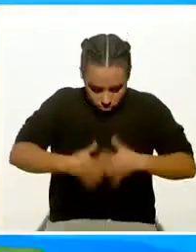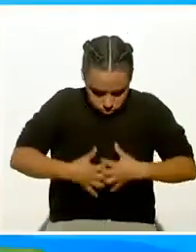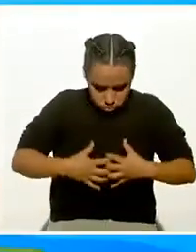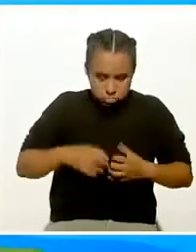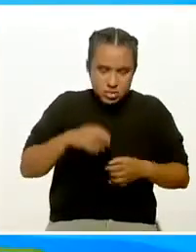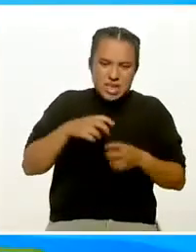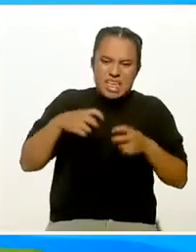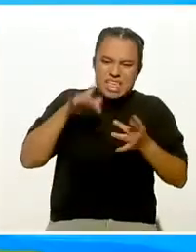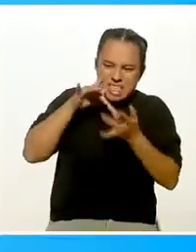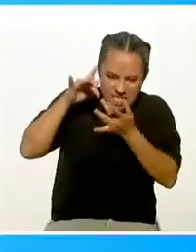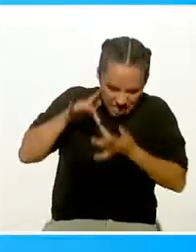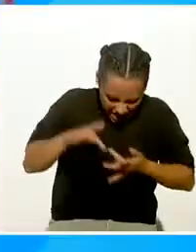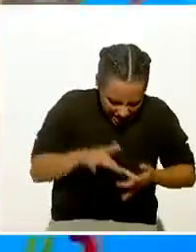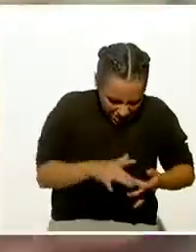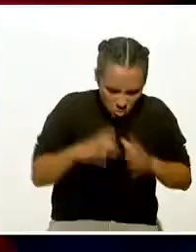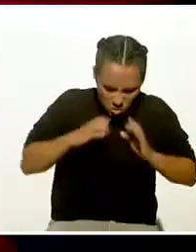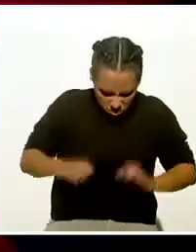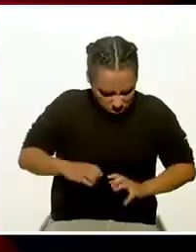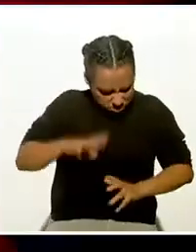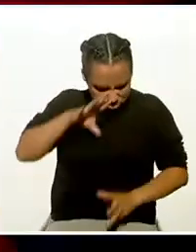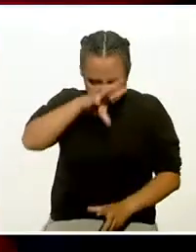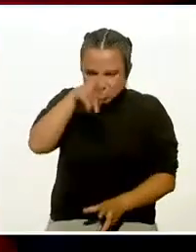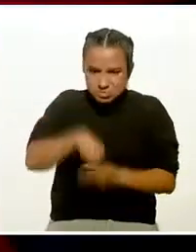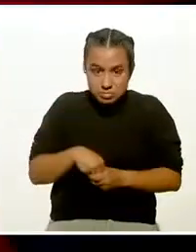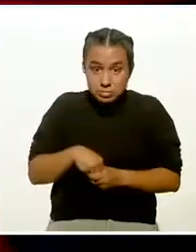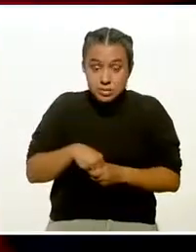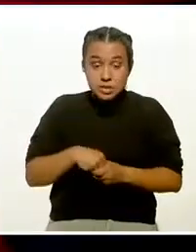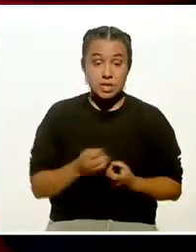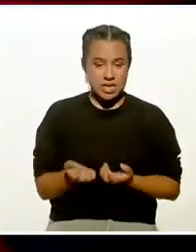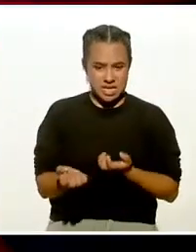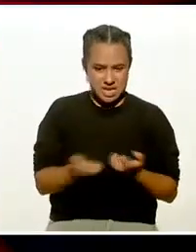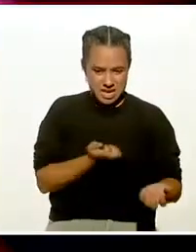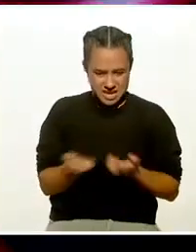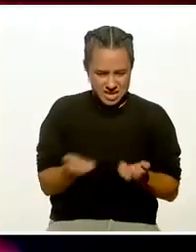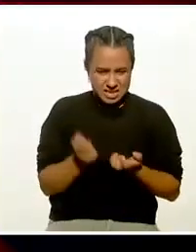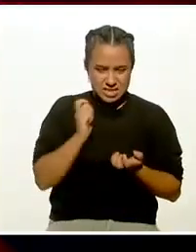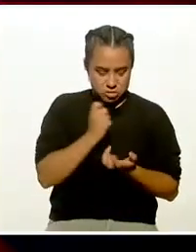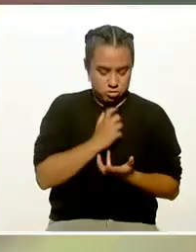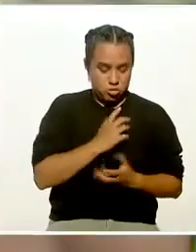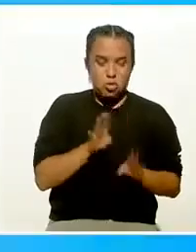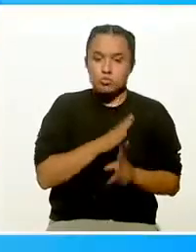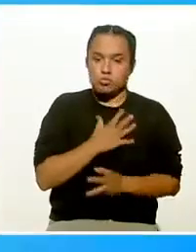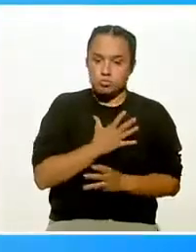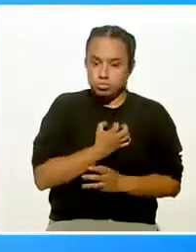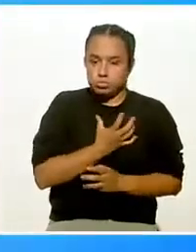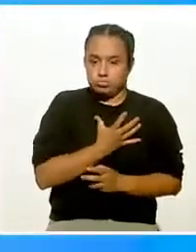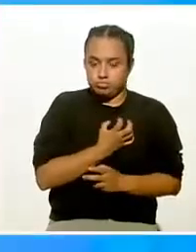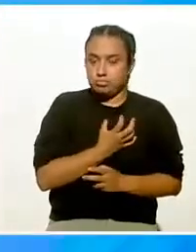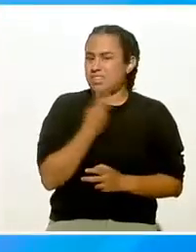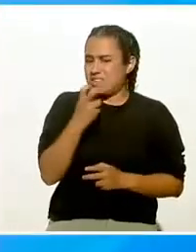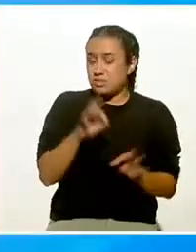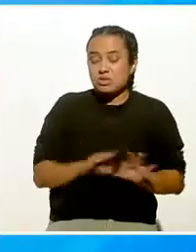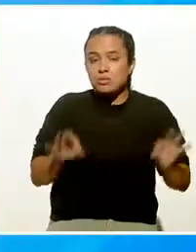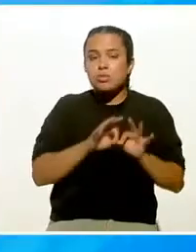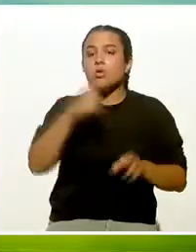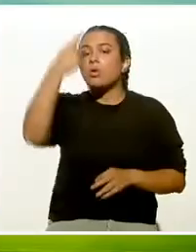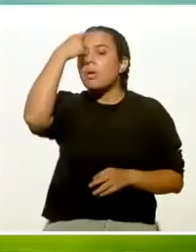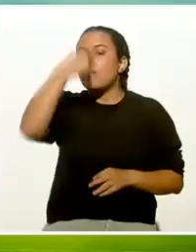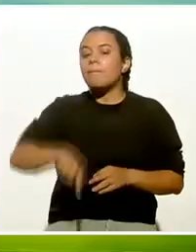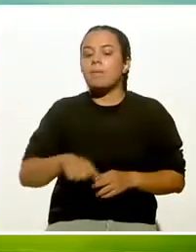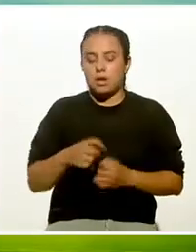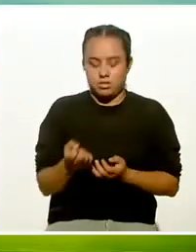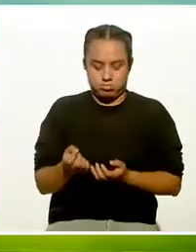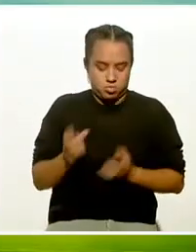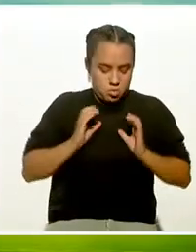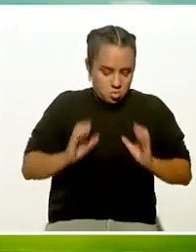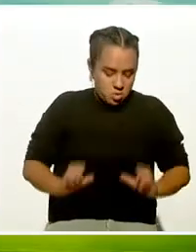nervios de todo el cuerpo. El ejercicio cardiorrespiratorio es fundamental para mejorar la condición física